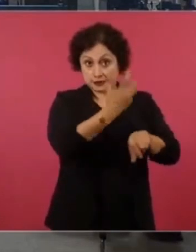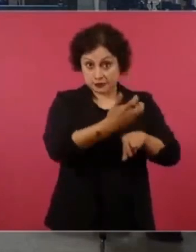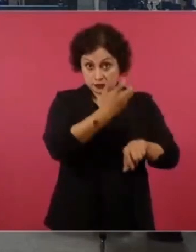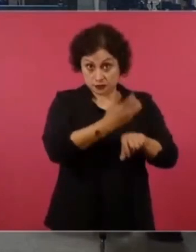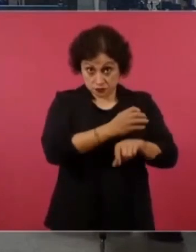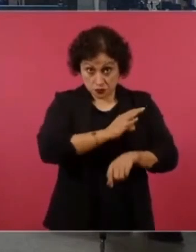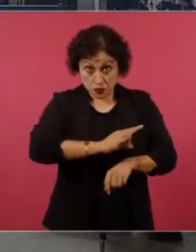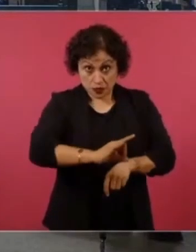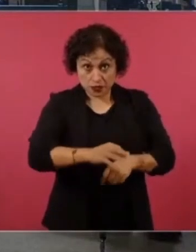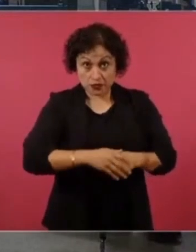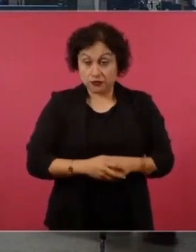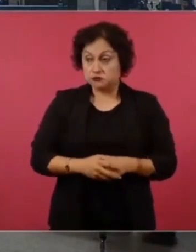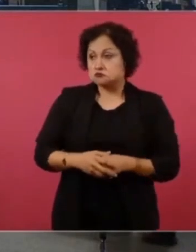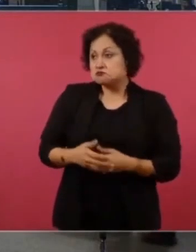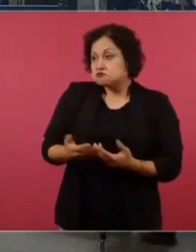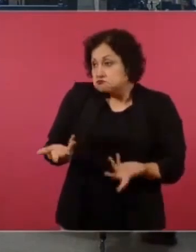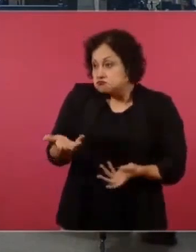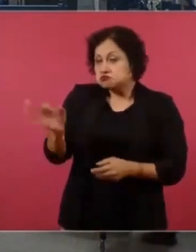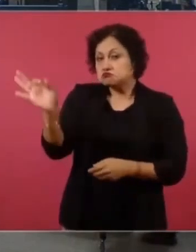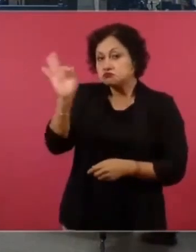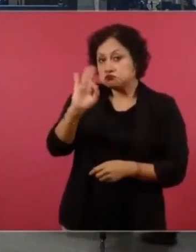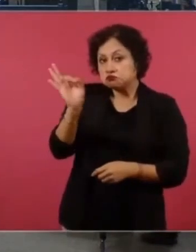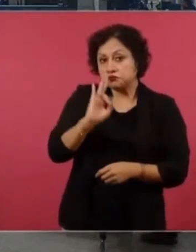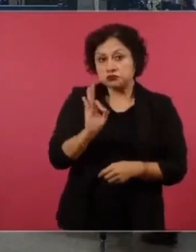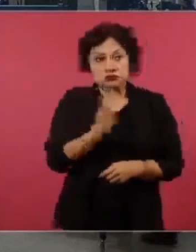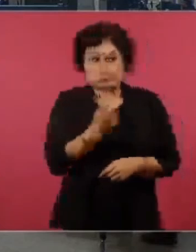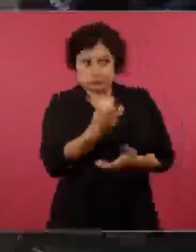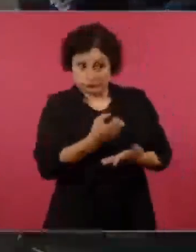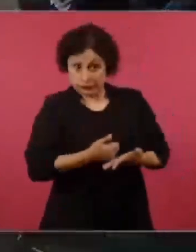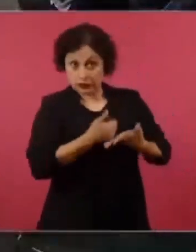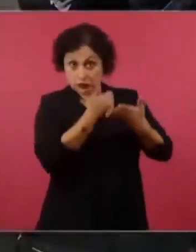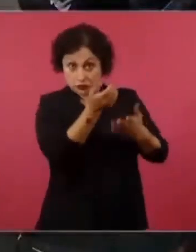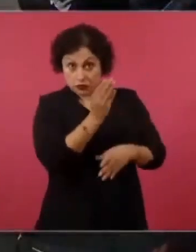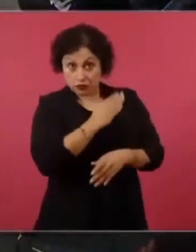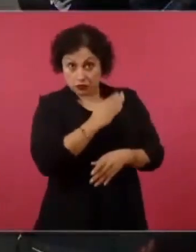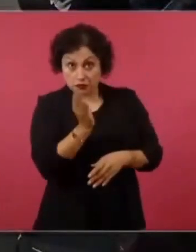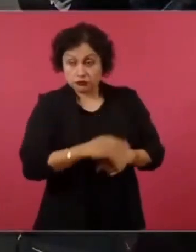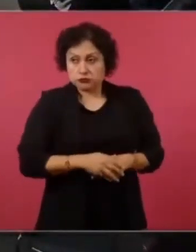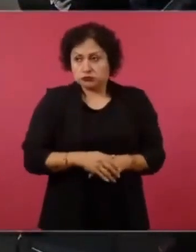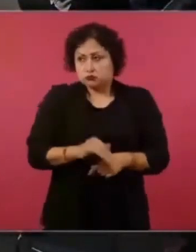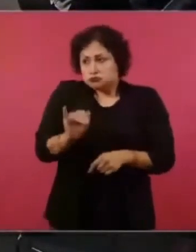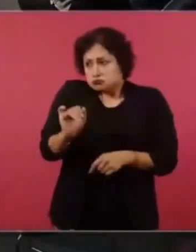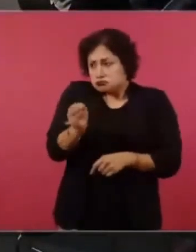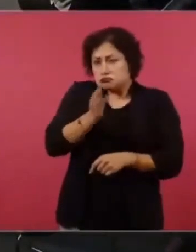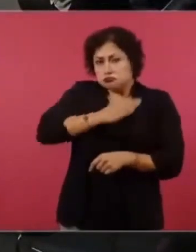¿Sería bueno? Sería bueno que hablen.